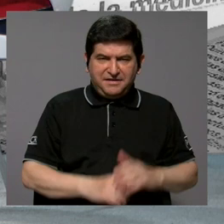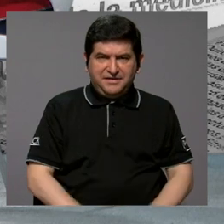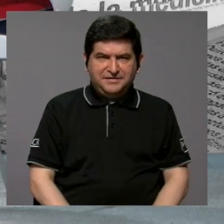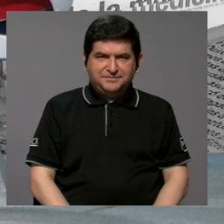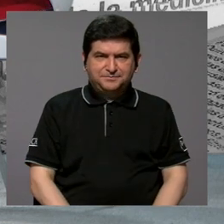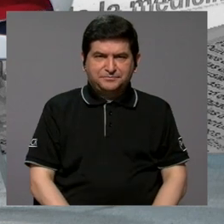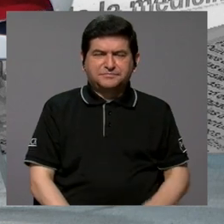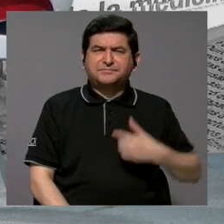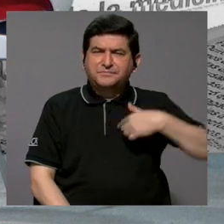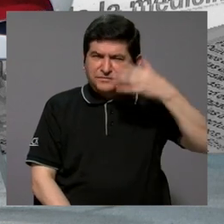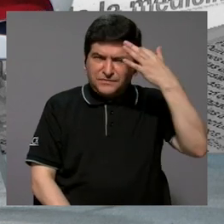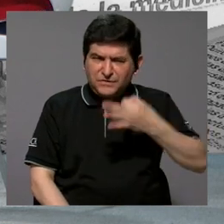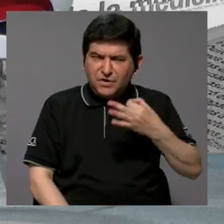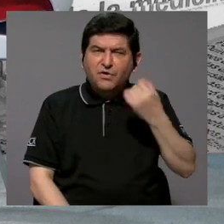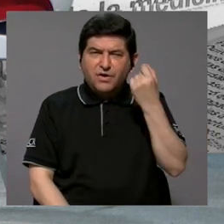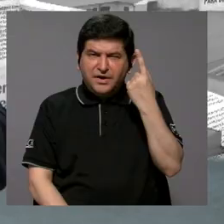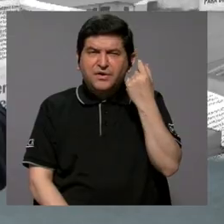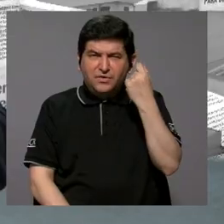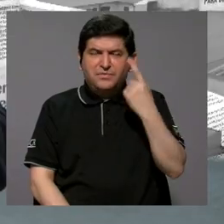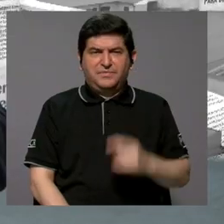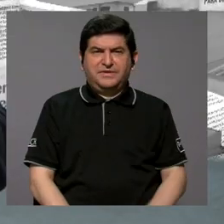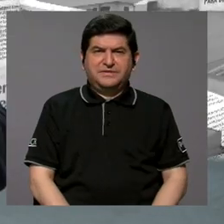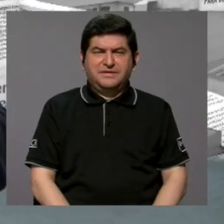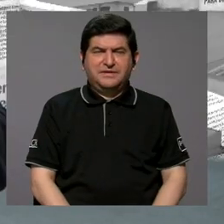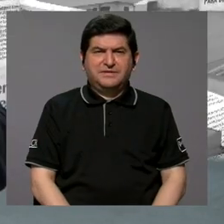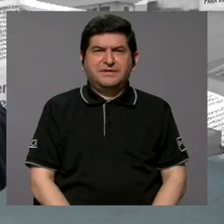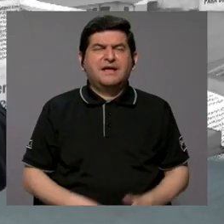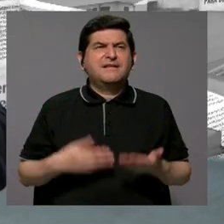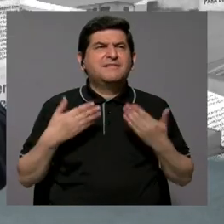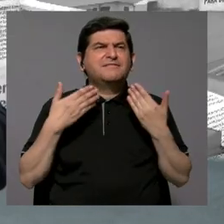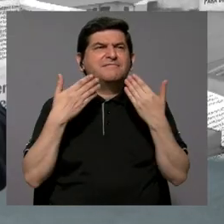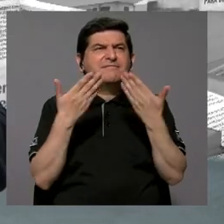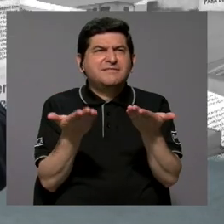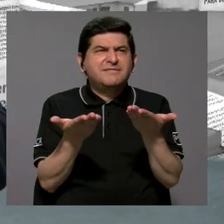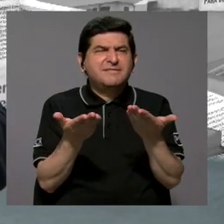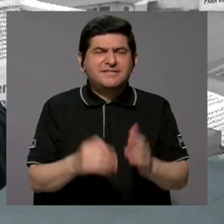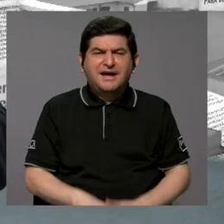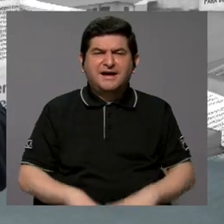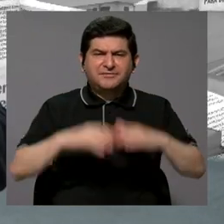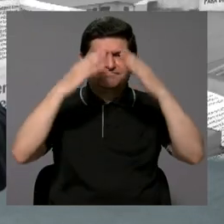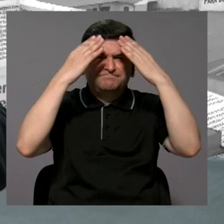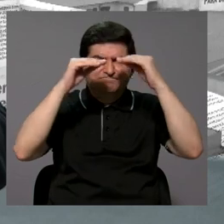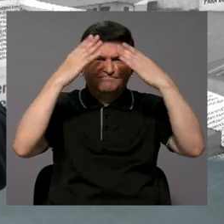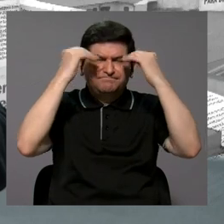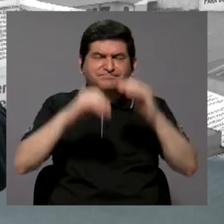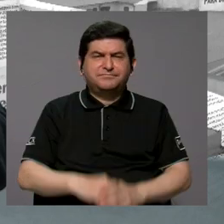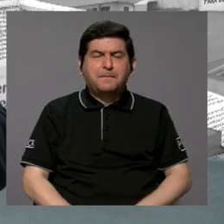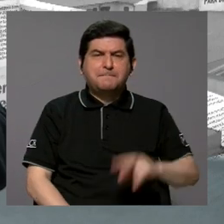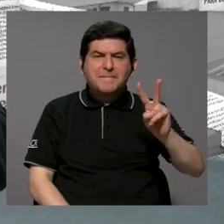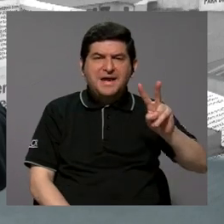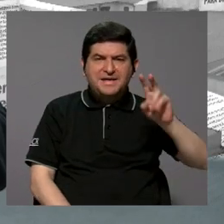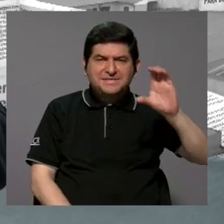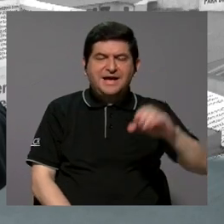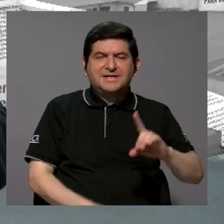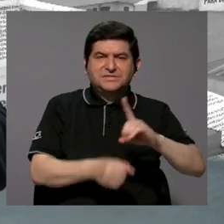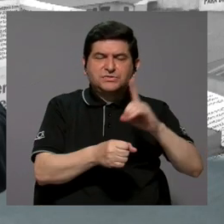y eso... Sí creo que entender que les dieron ciertas instrucciones porque Vanessa Castro, la diputada del PUS, así lo